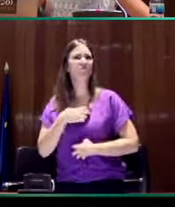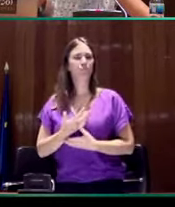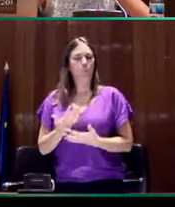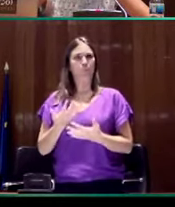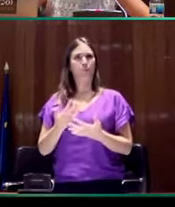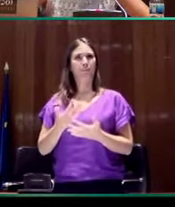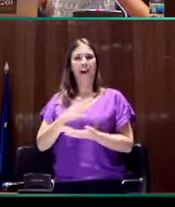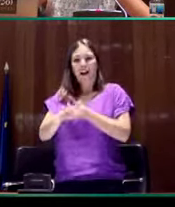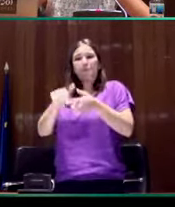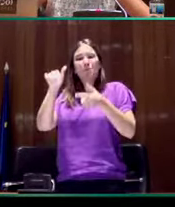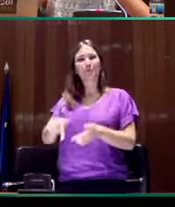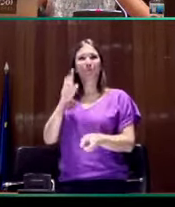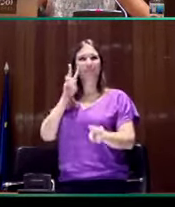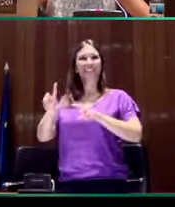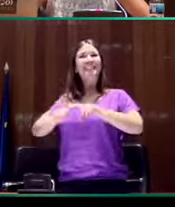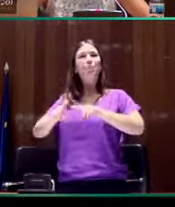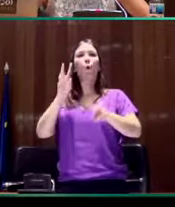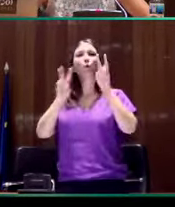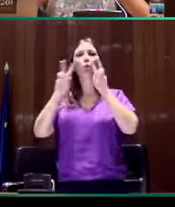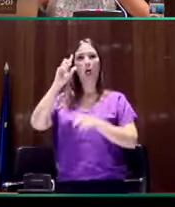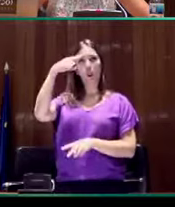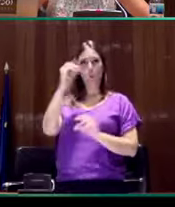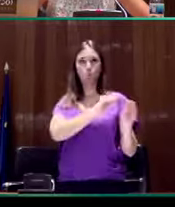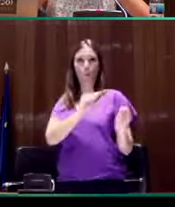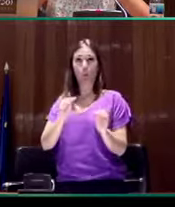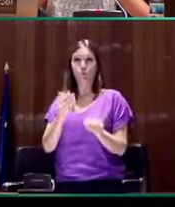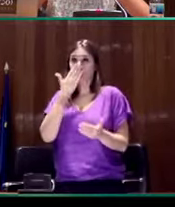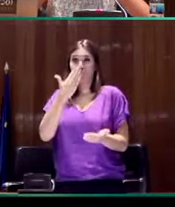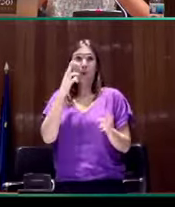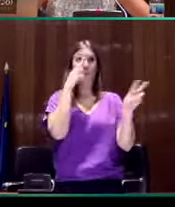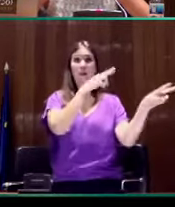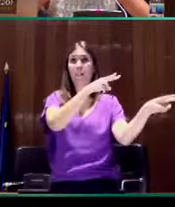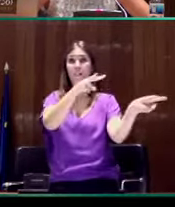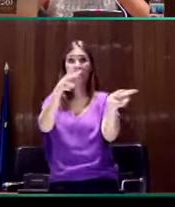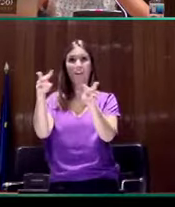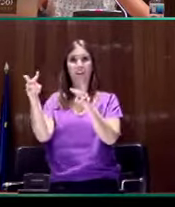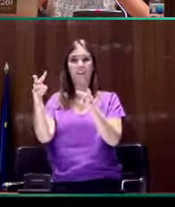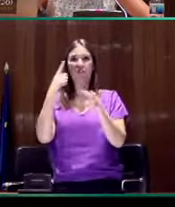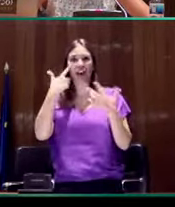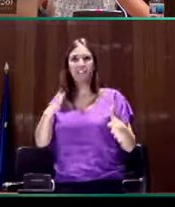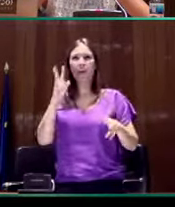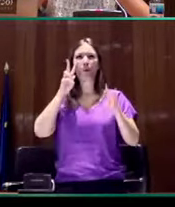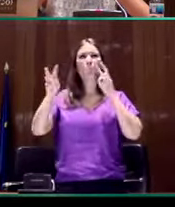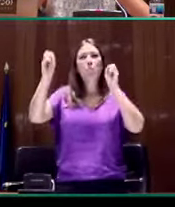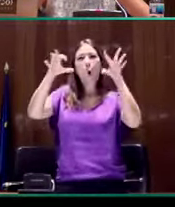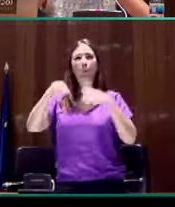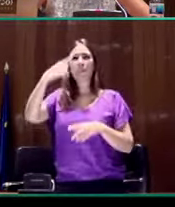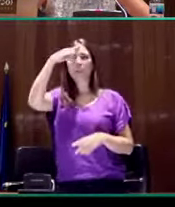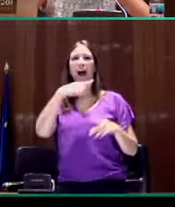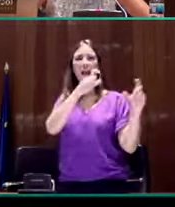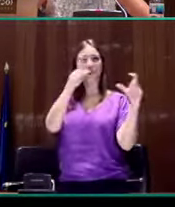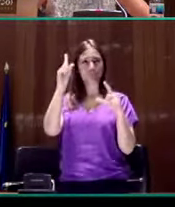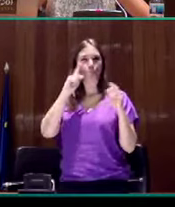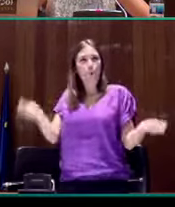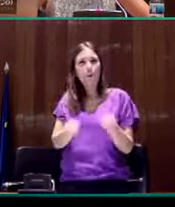cultura visual en la que nos encontramos. Porque si nos fijamos en nuestro alrededor, estamos asediados por las imágenes. La